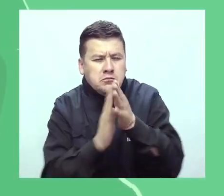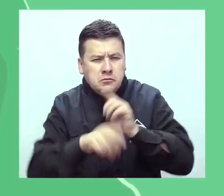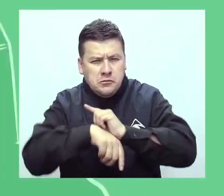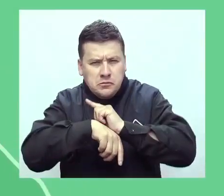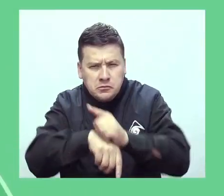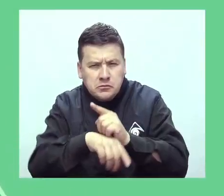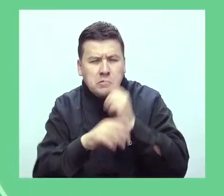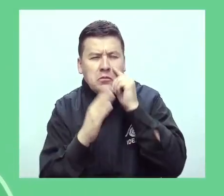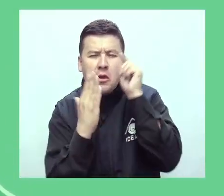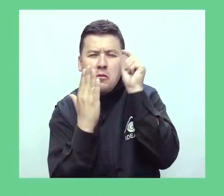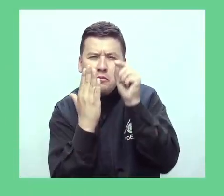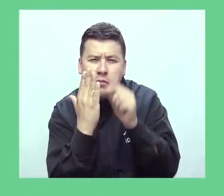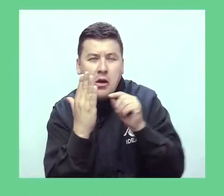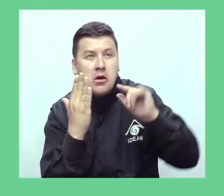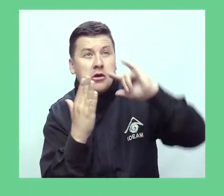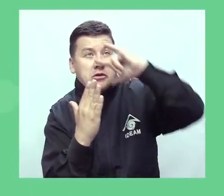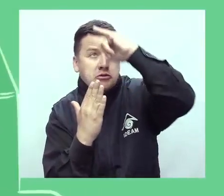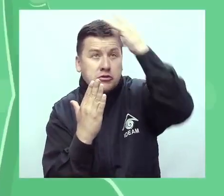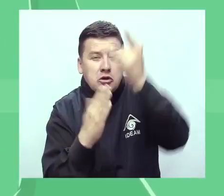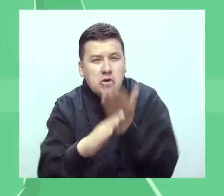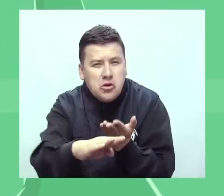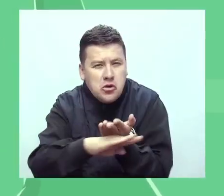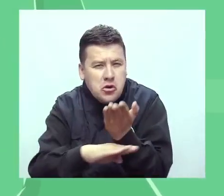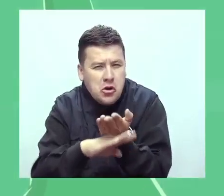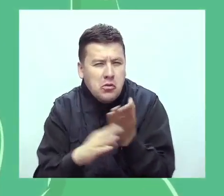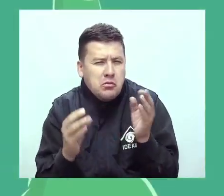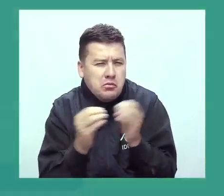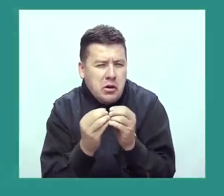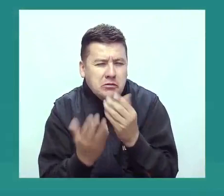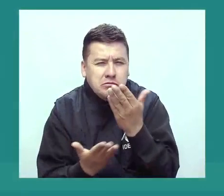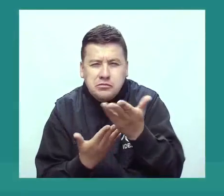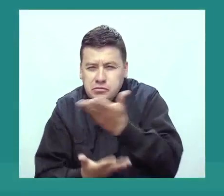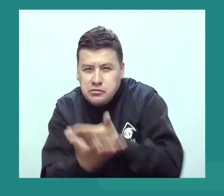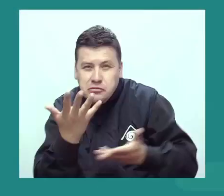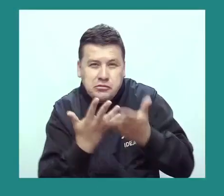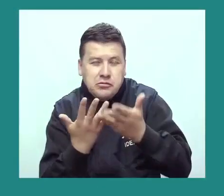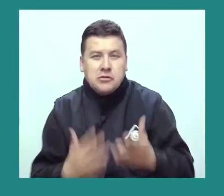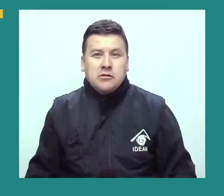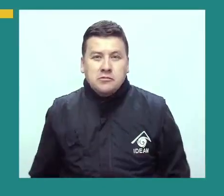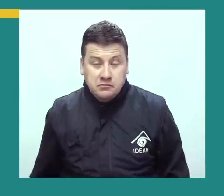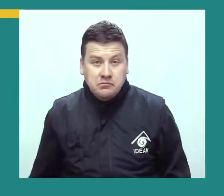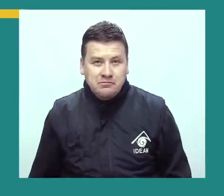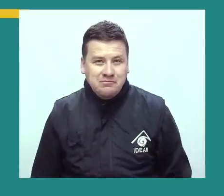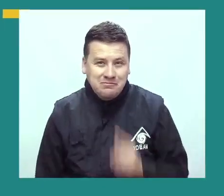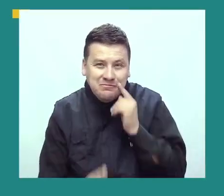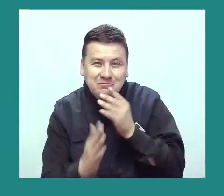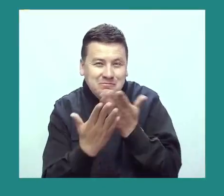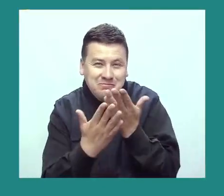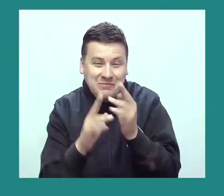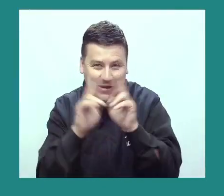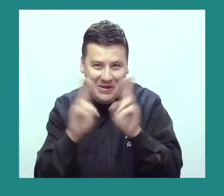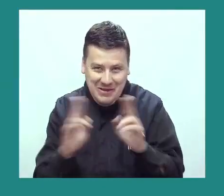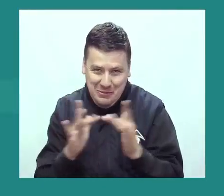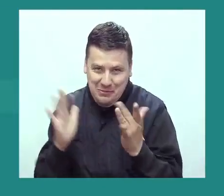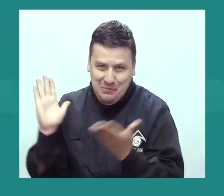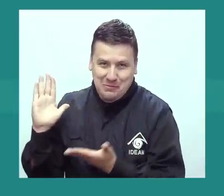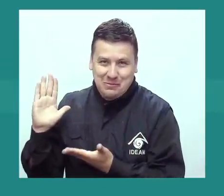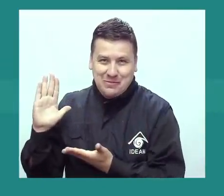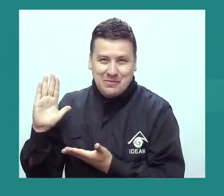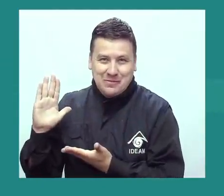real, detallada, satelital, recomendaciones y muchas opciones de interacción. Síganos a través de nuestras redes sociales.